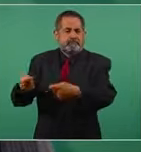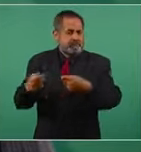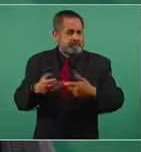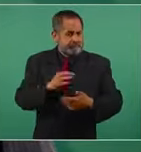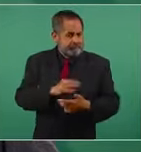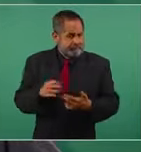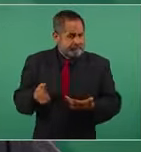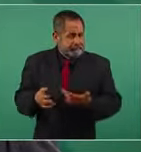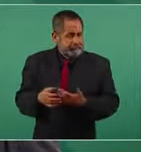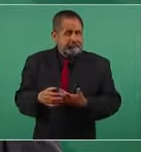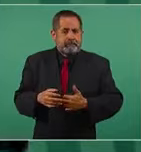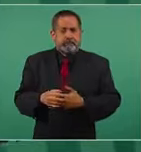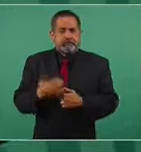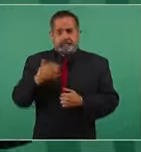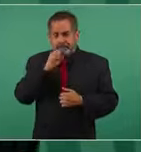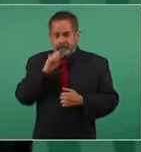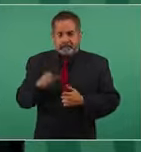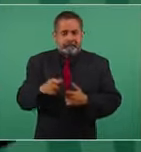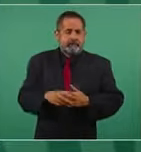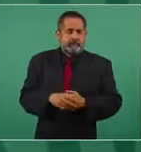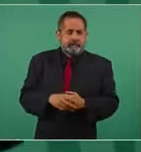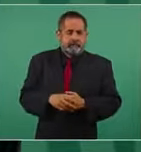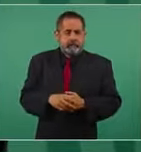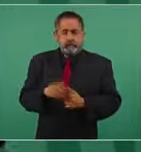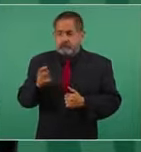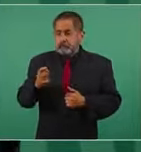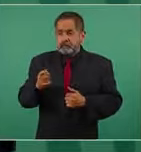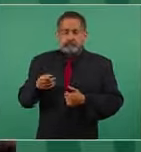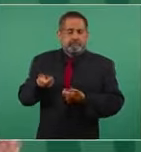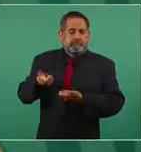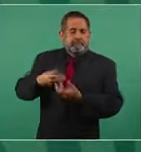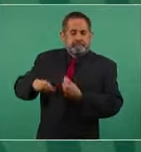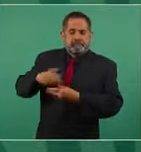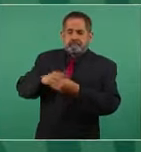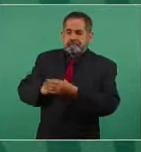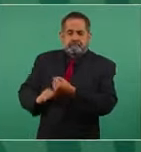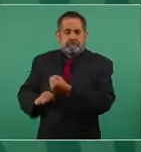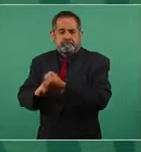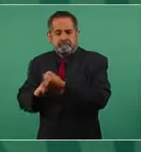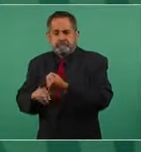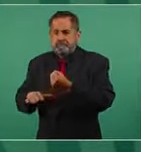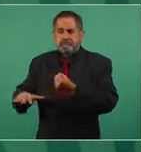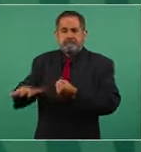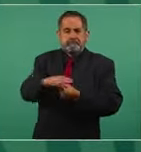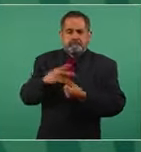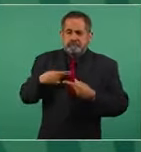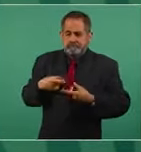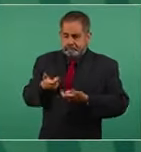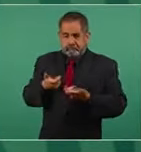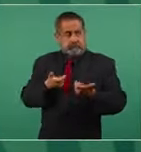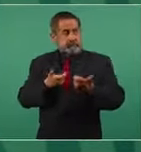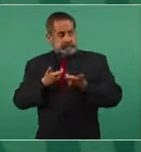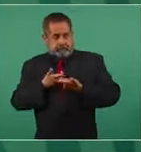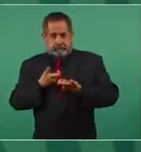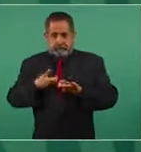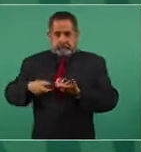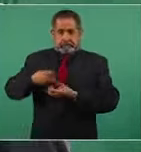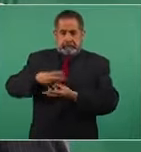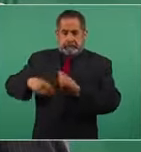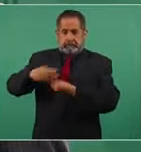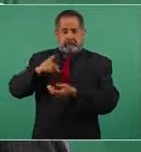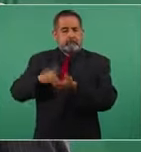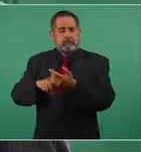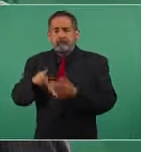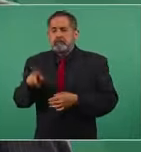y eso es lo que reactiva la economía abajo, en los pueblos,